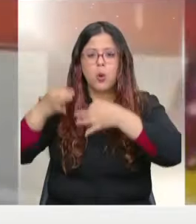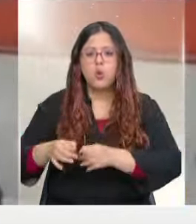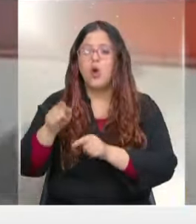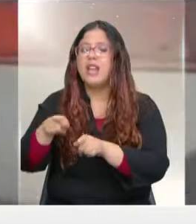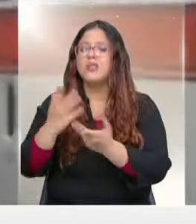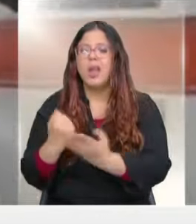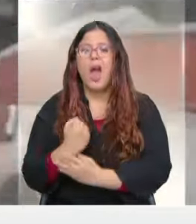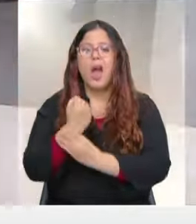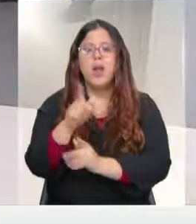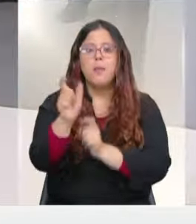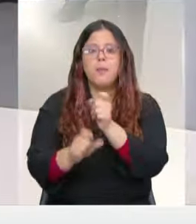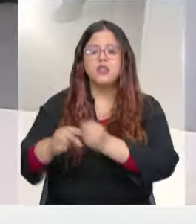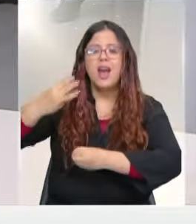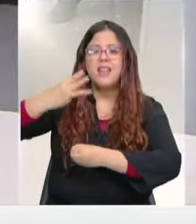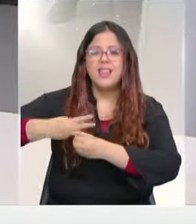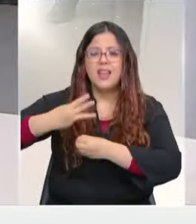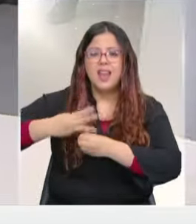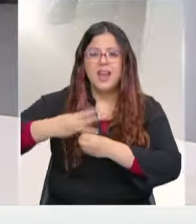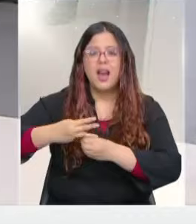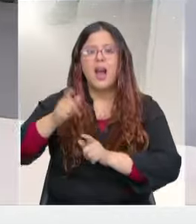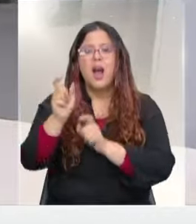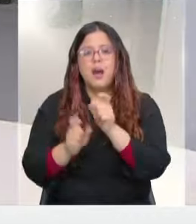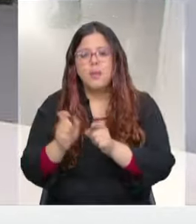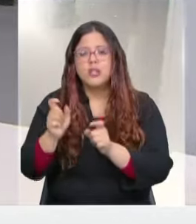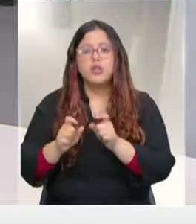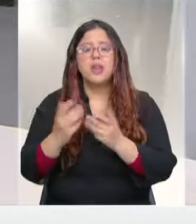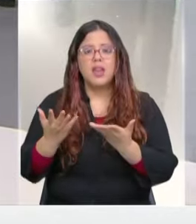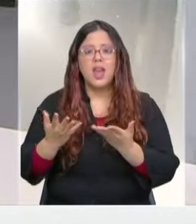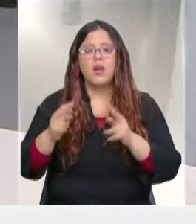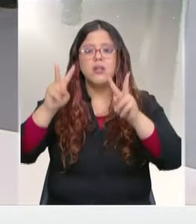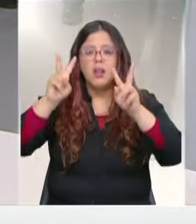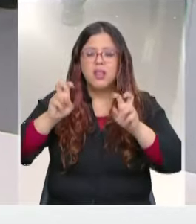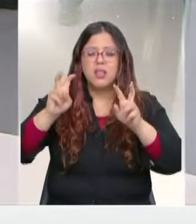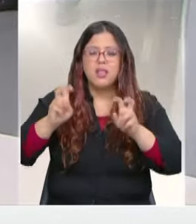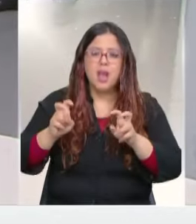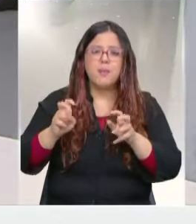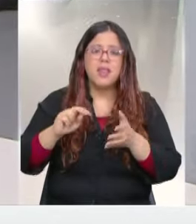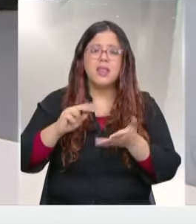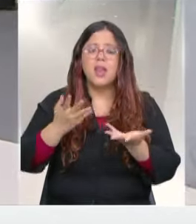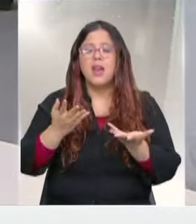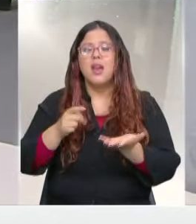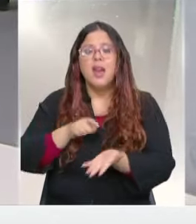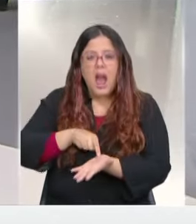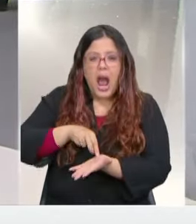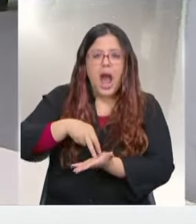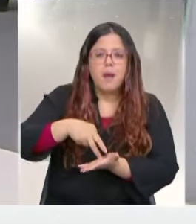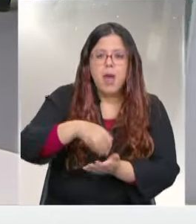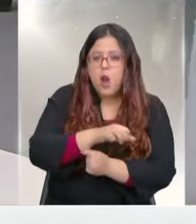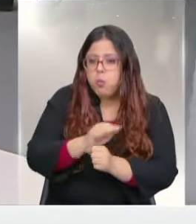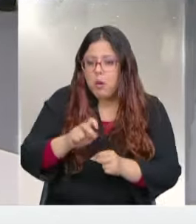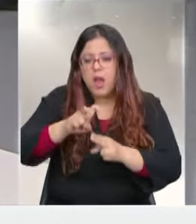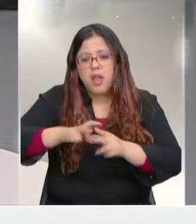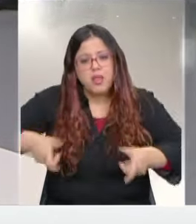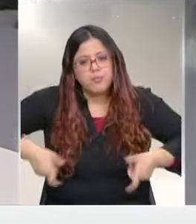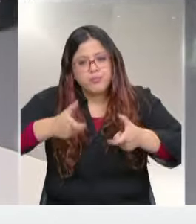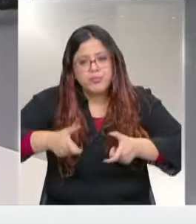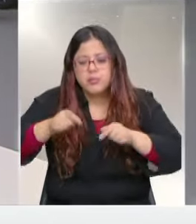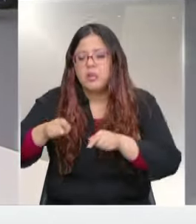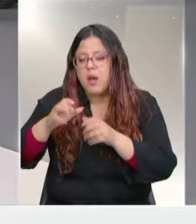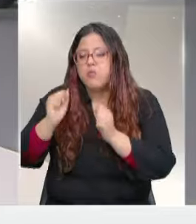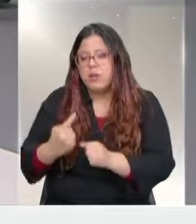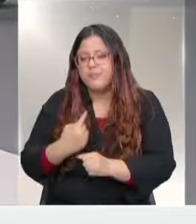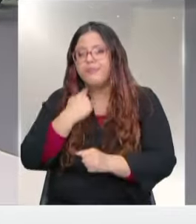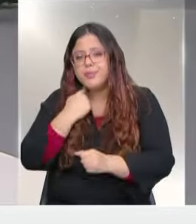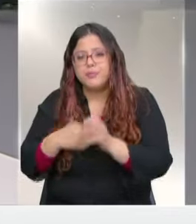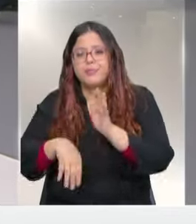personas mayores con escasa movilidad en este sector, en donde sería afectado por las marijadas y crónicas.